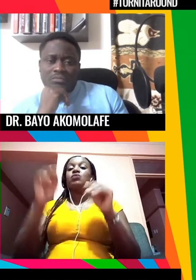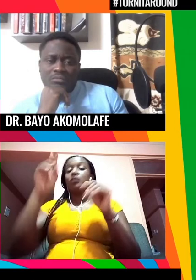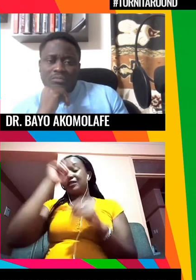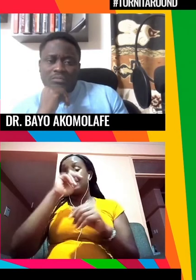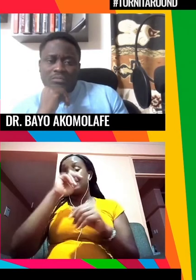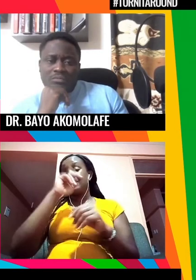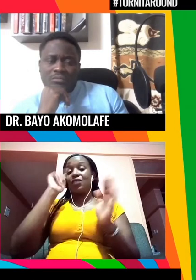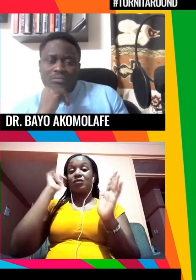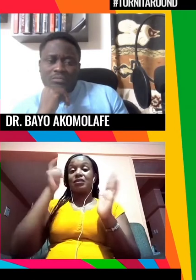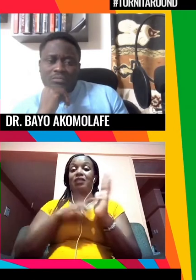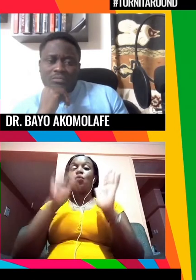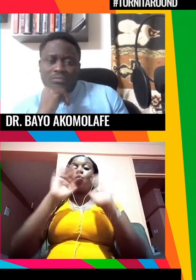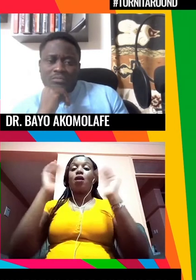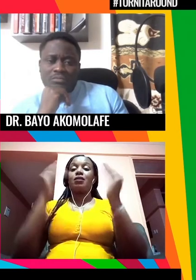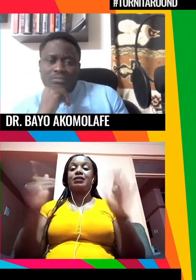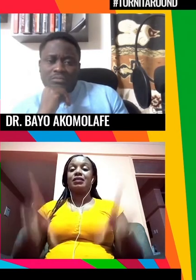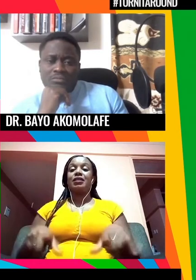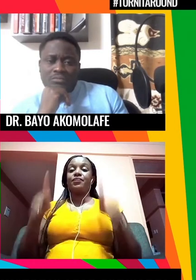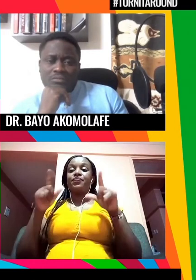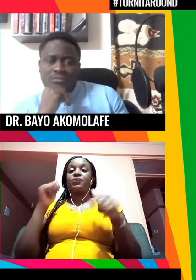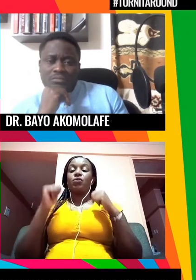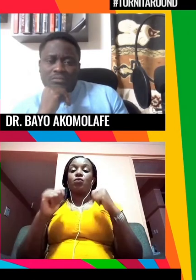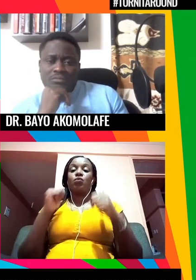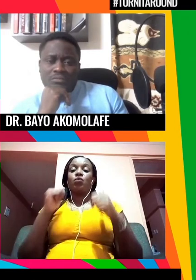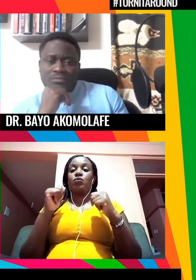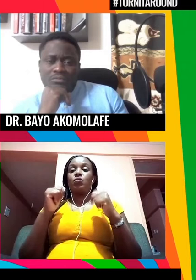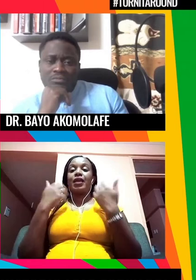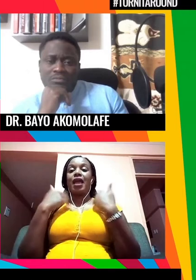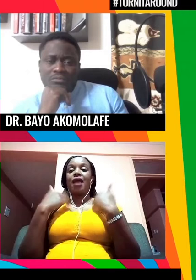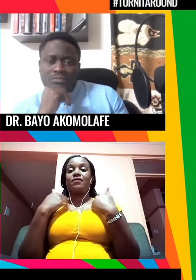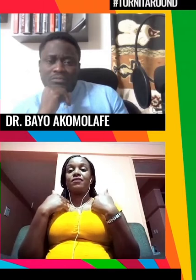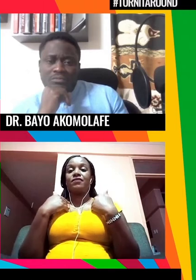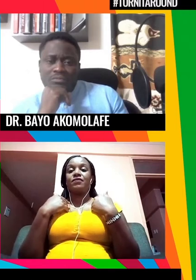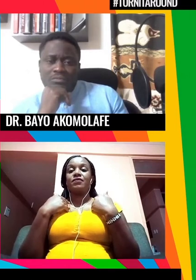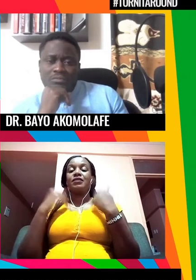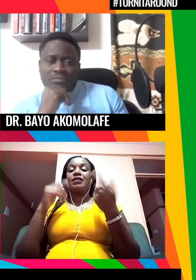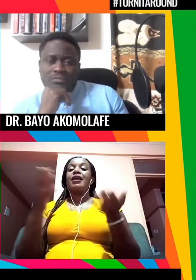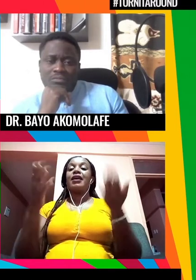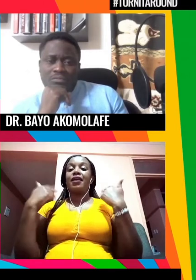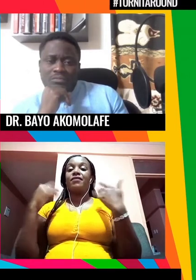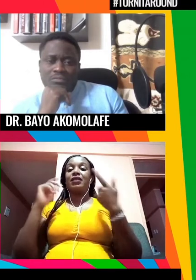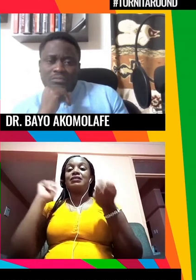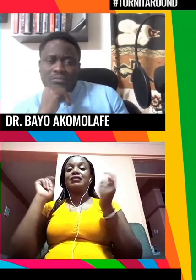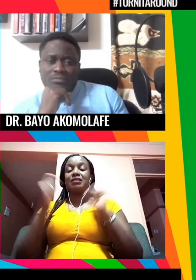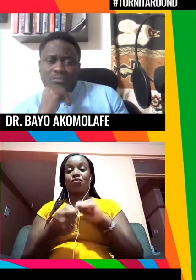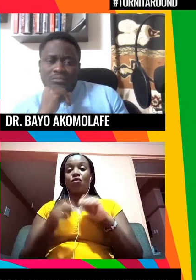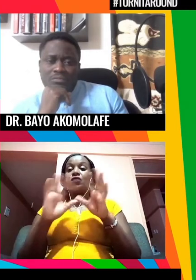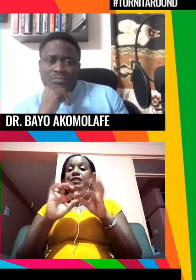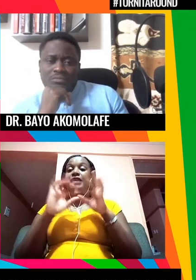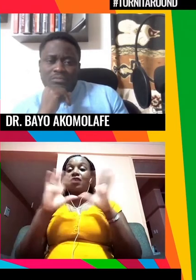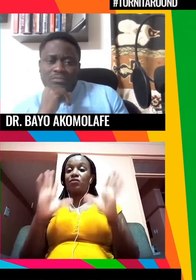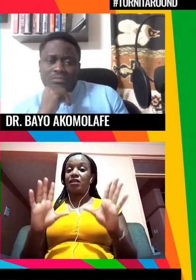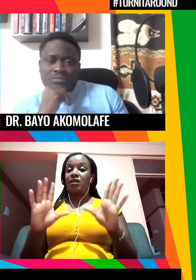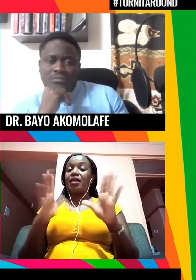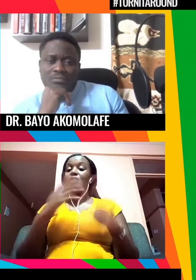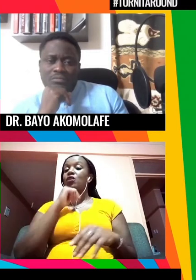mundo está vivo? ¿de qué derivamos nuestro ser desde un cambio cambiante